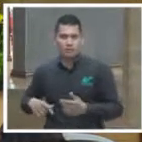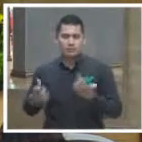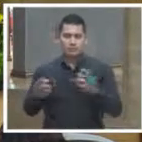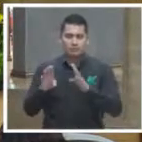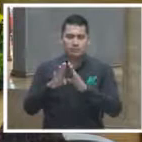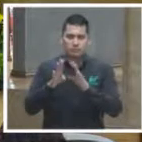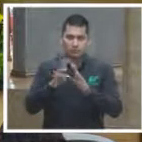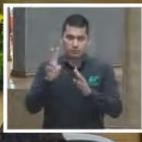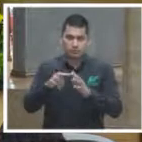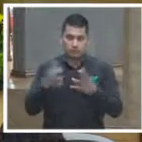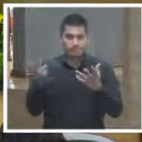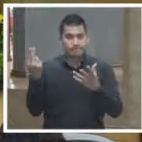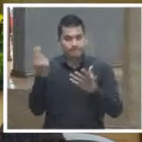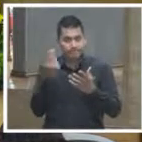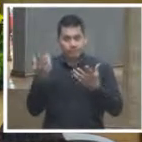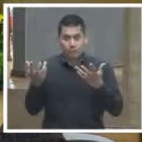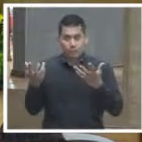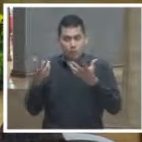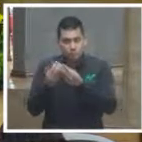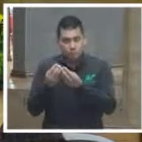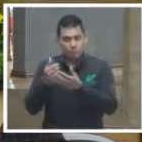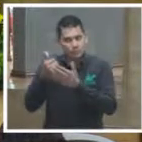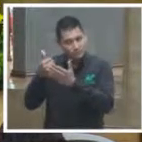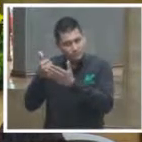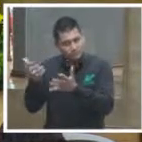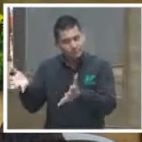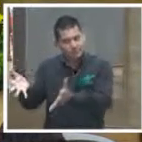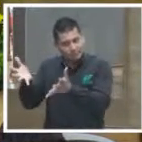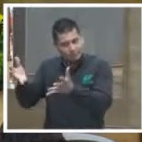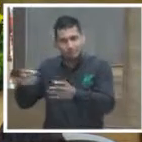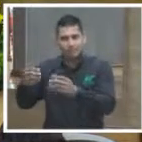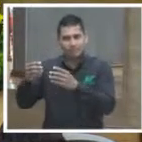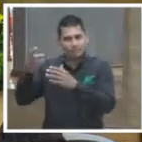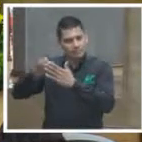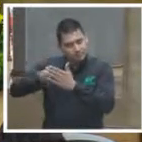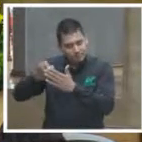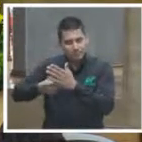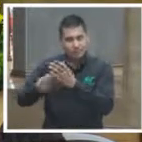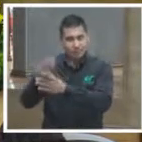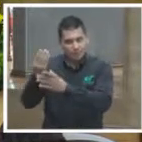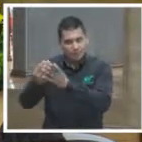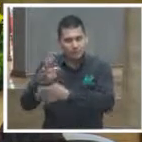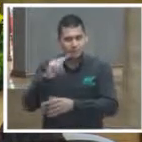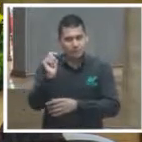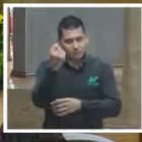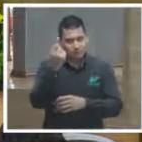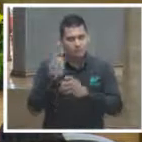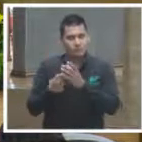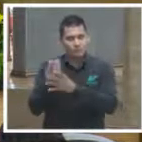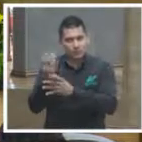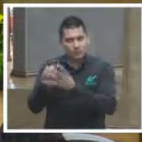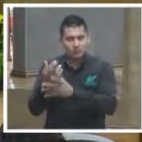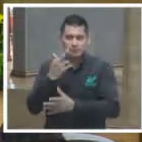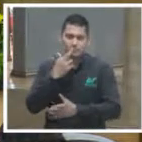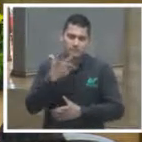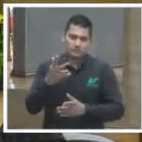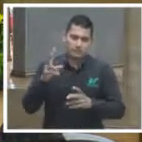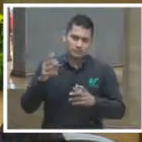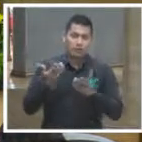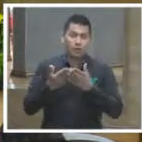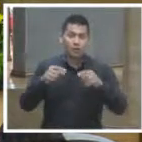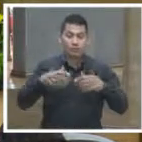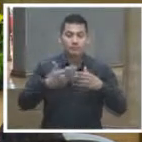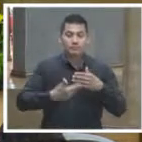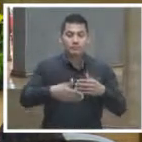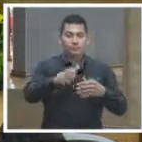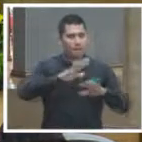necesitan una ayudadita o sea necesitan actualizarse usar estas tecnologías pensar en una era digital